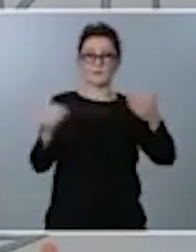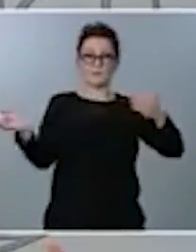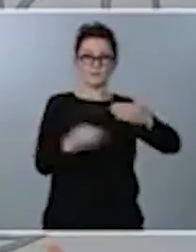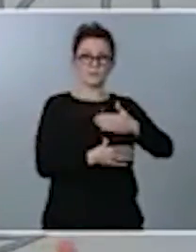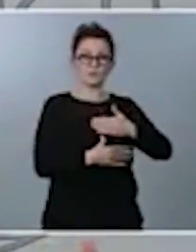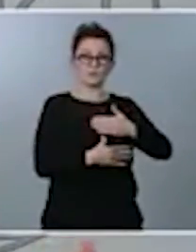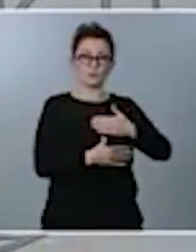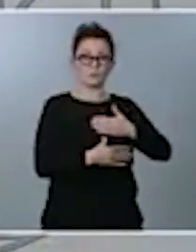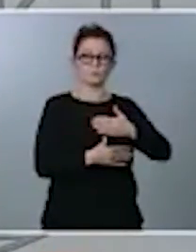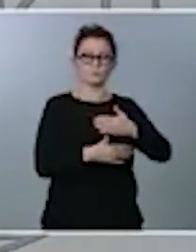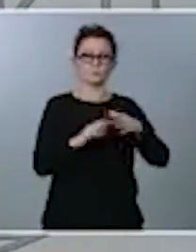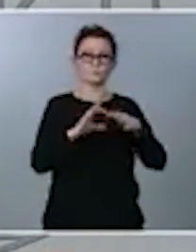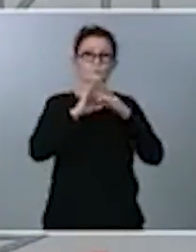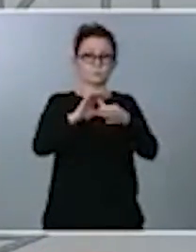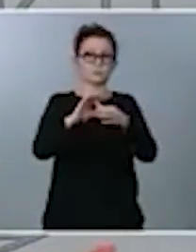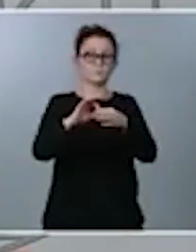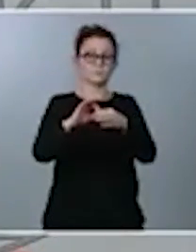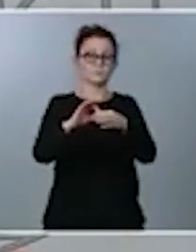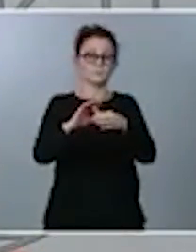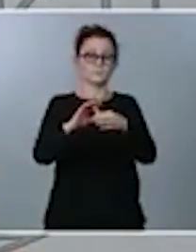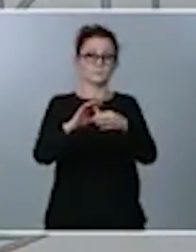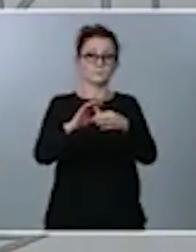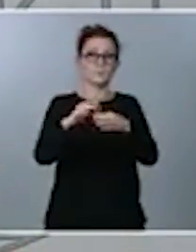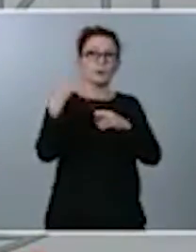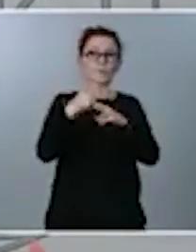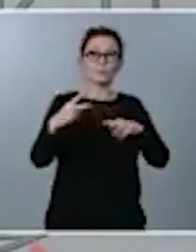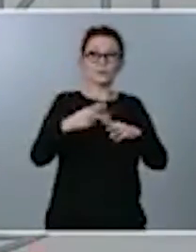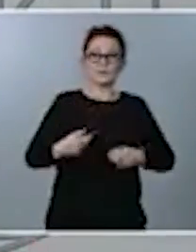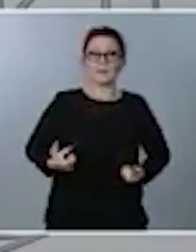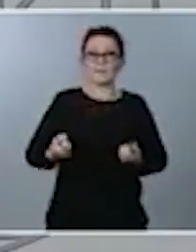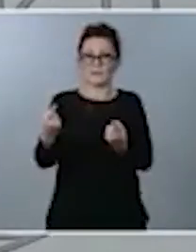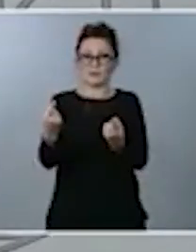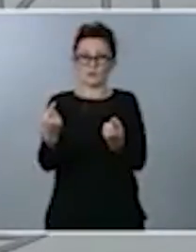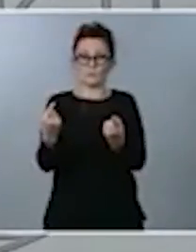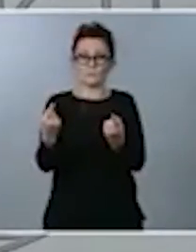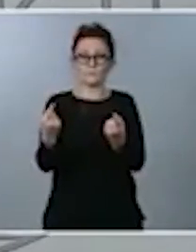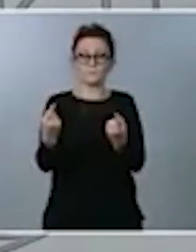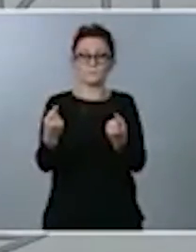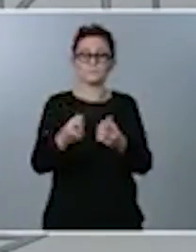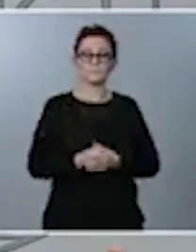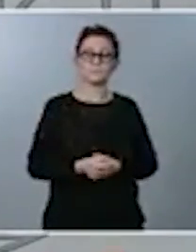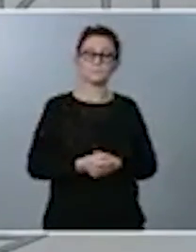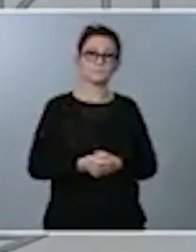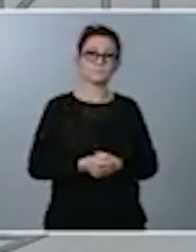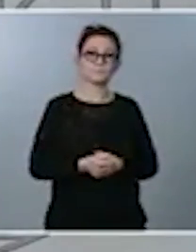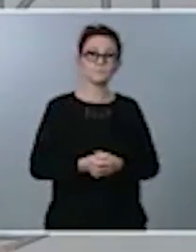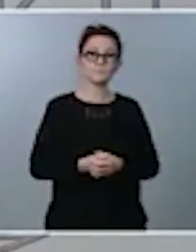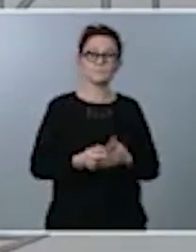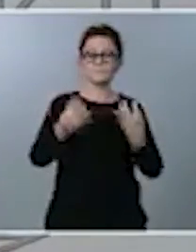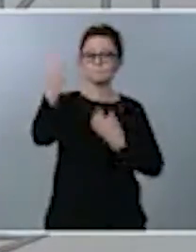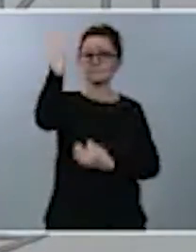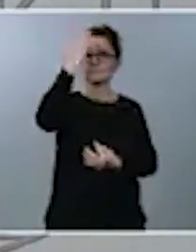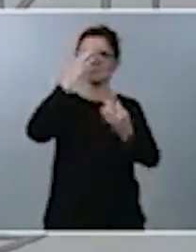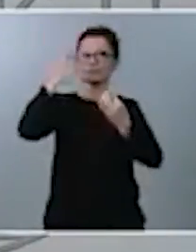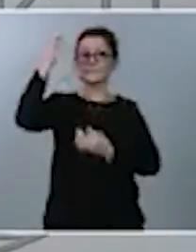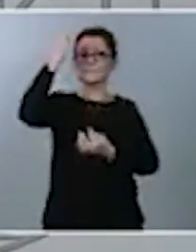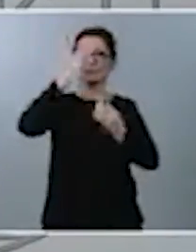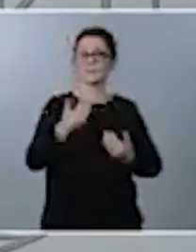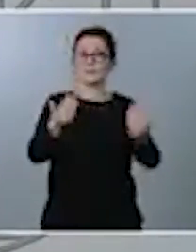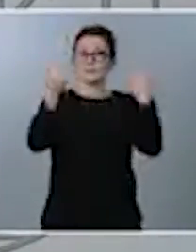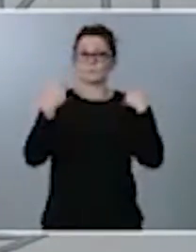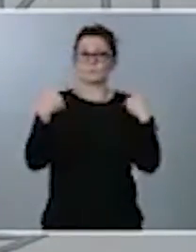correspondiente correlación en la política de gasto. Es una cuestión de rigor y de responsabilidad fiscal.